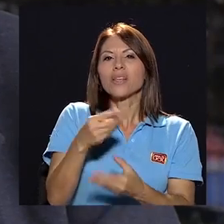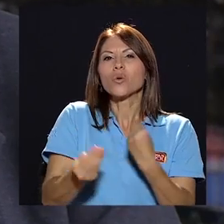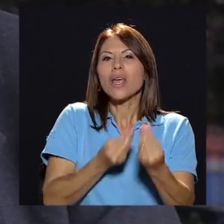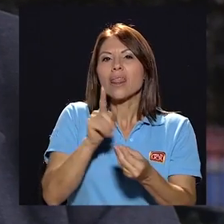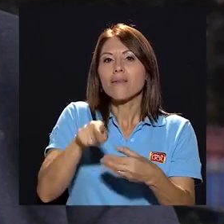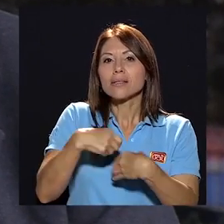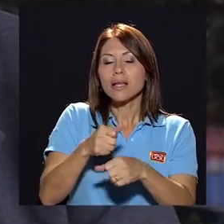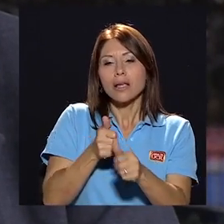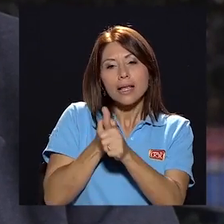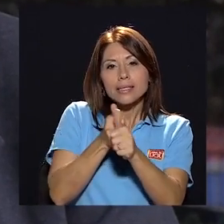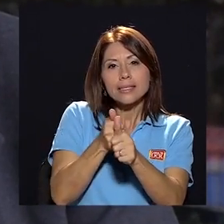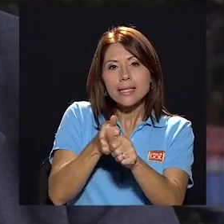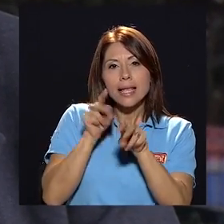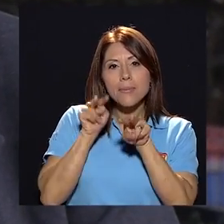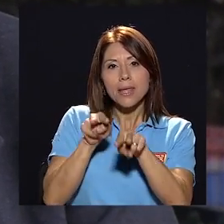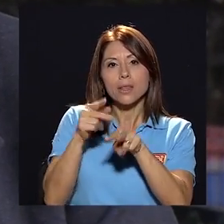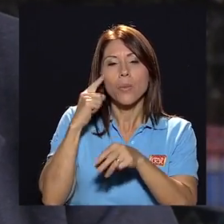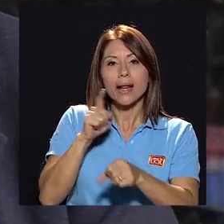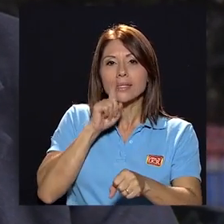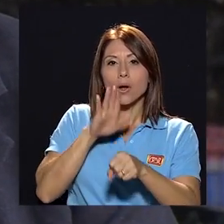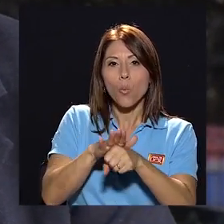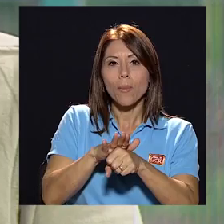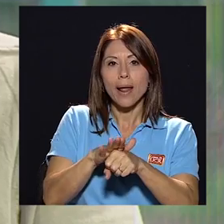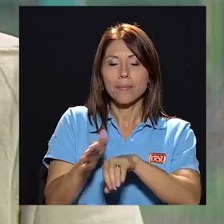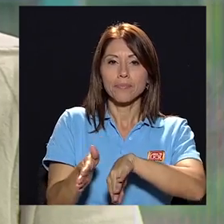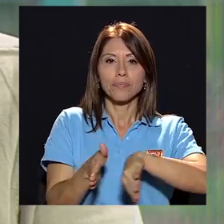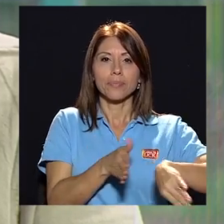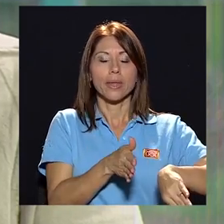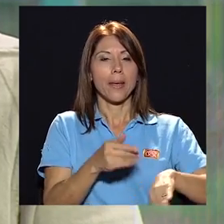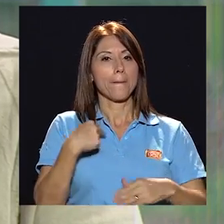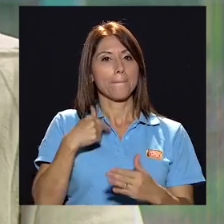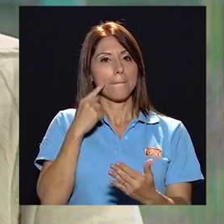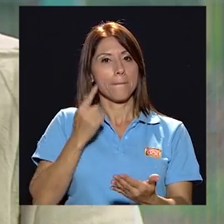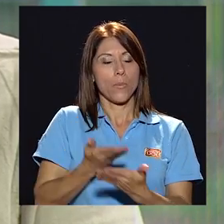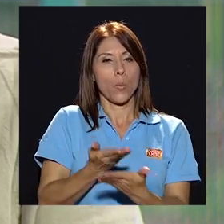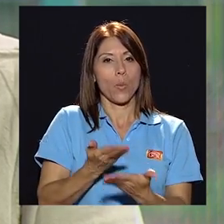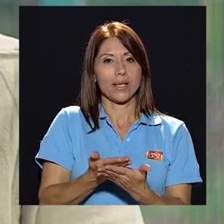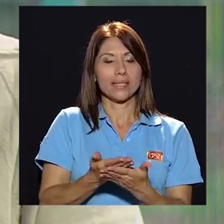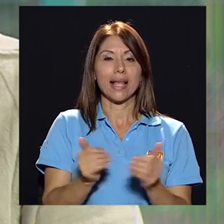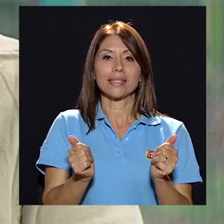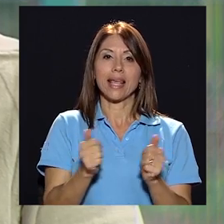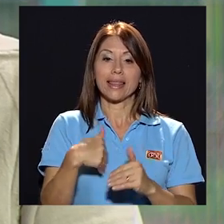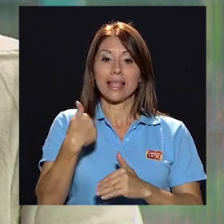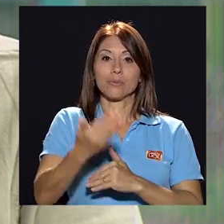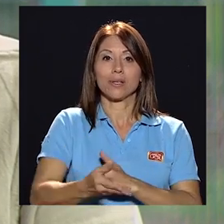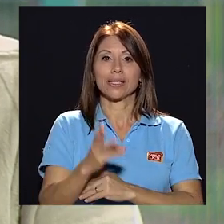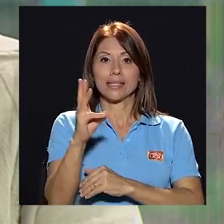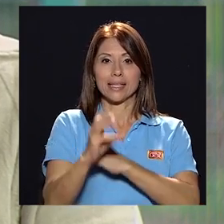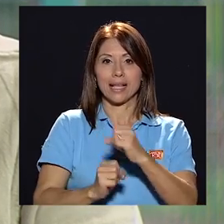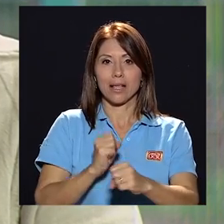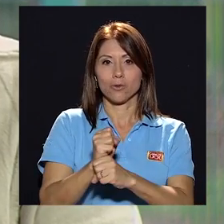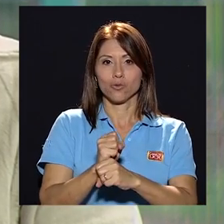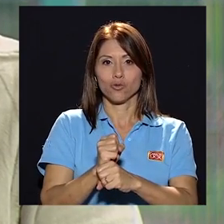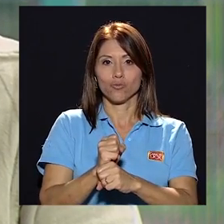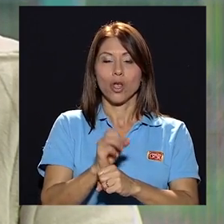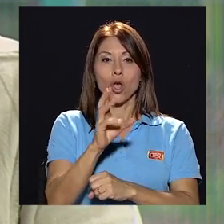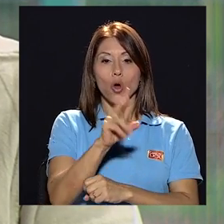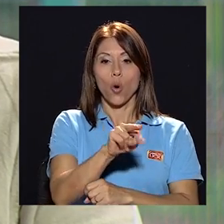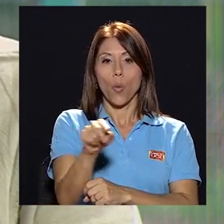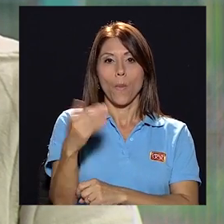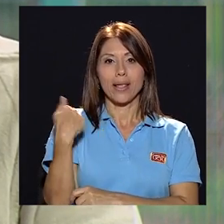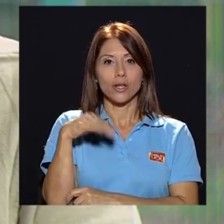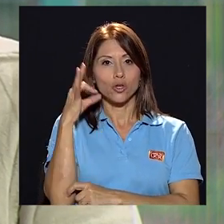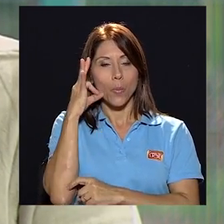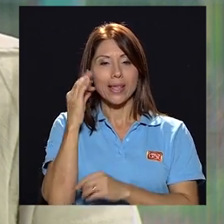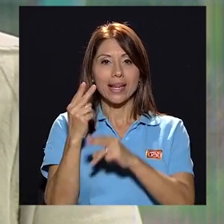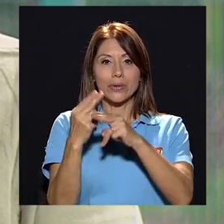y esa propuesta es la que hay que darle seguimiento para que se cumpla. Mi propuesta es que, pasados seis años, a los compañeros y compañeras que